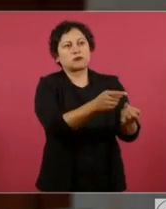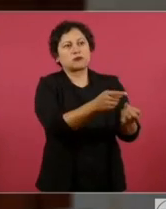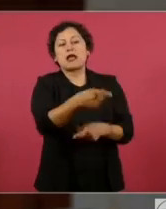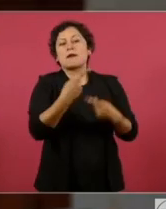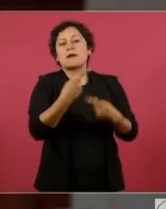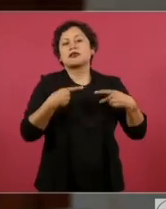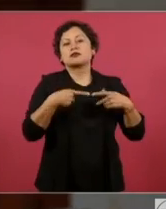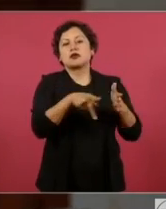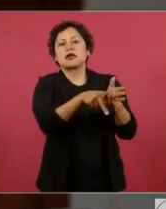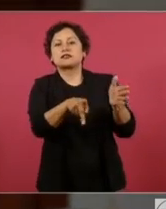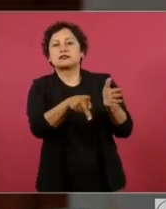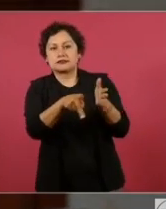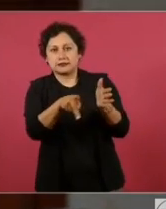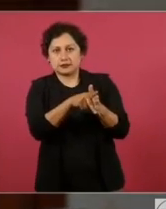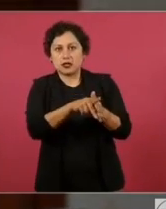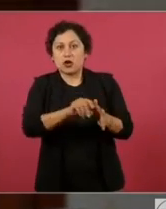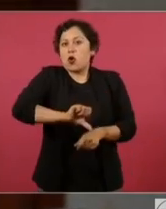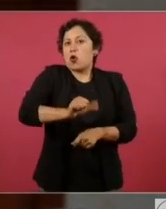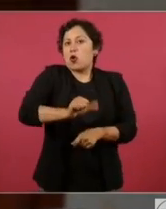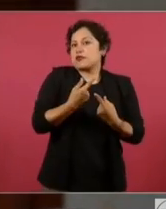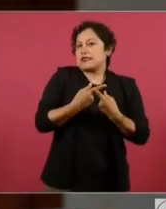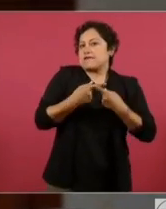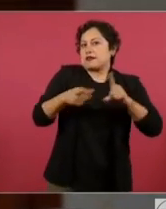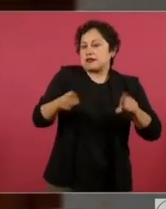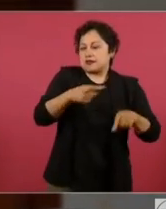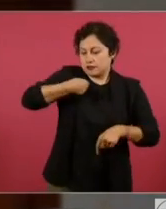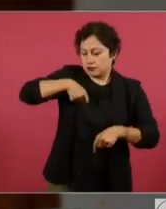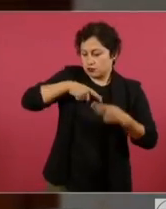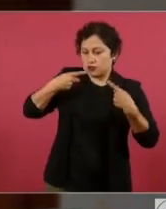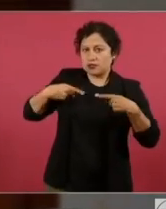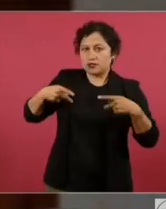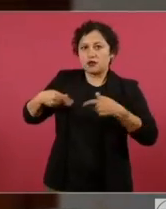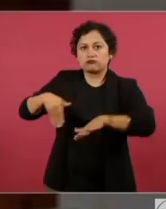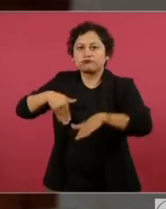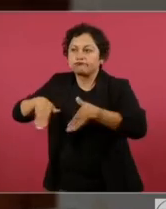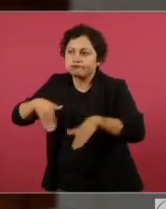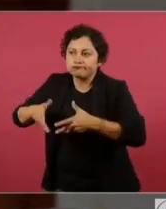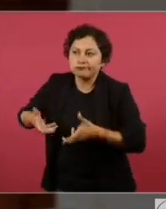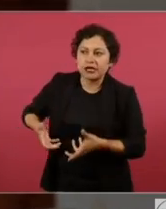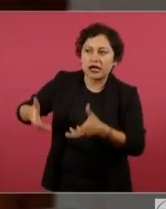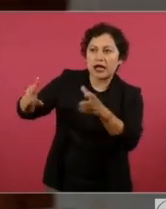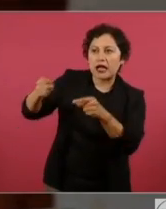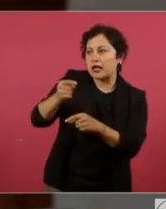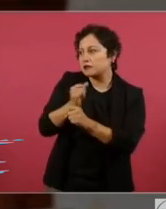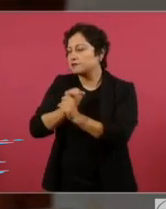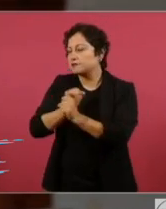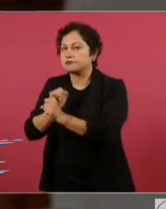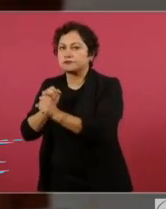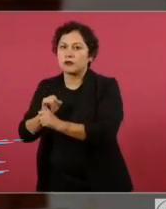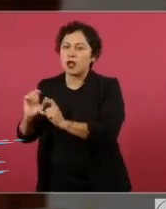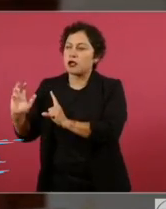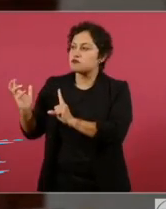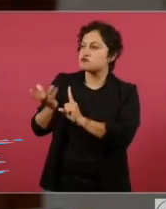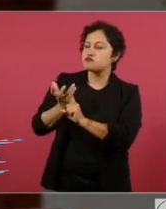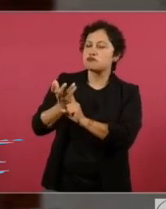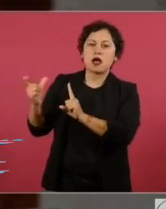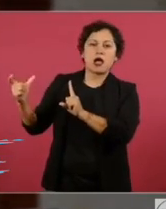otra cosa son los reporteros de la calle, de abajo. Los que andamos en la calle sin guardias, sin carros blindados,